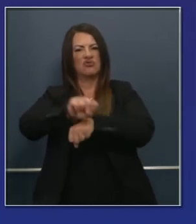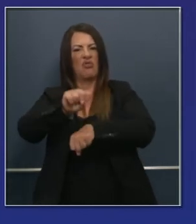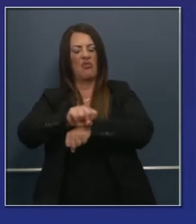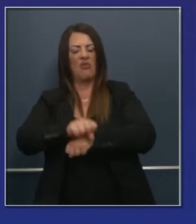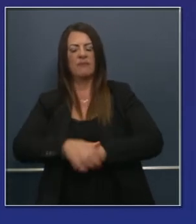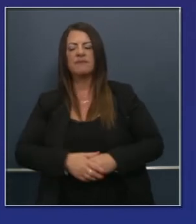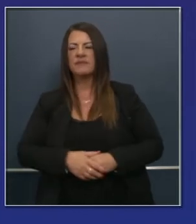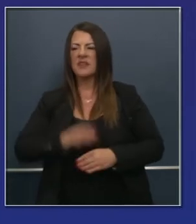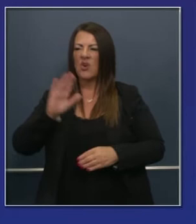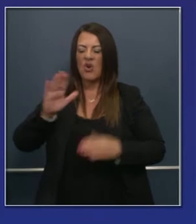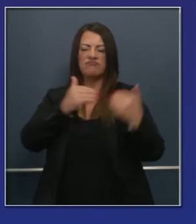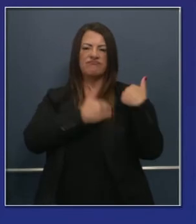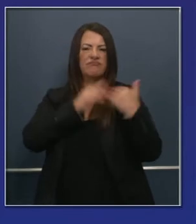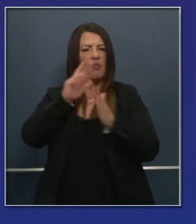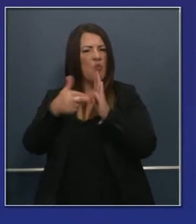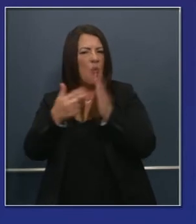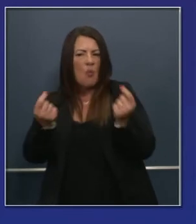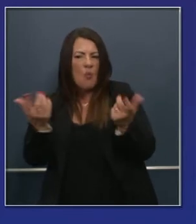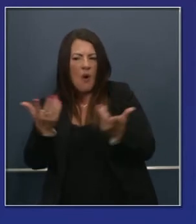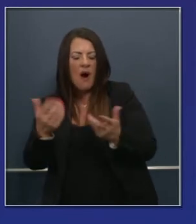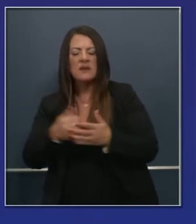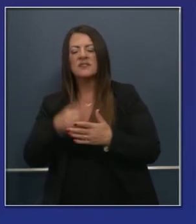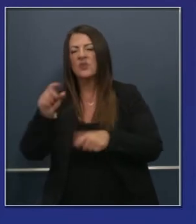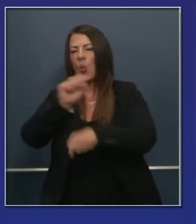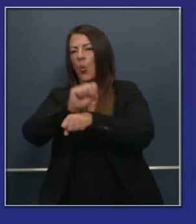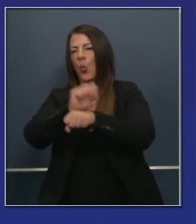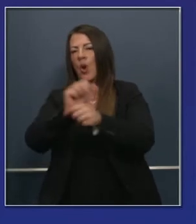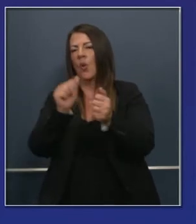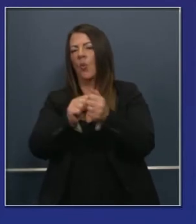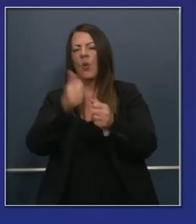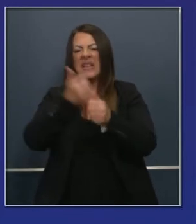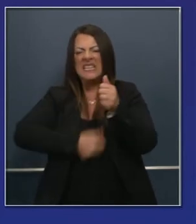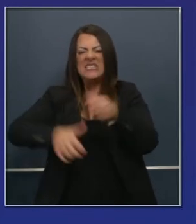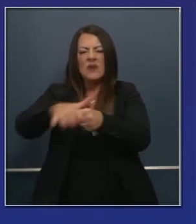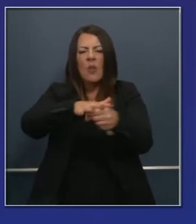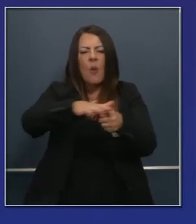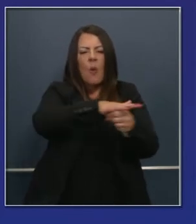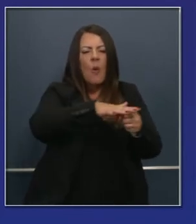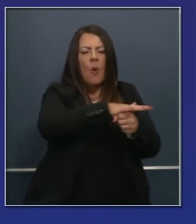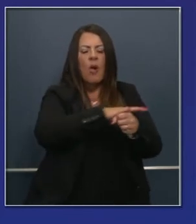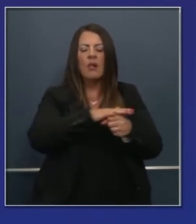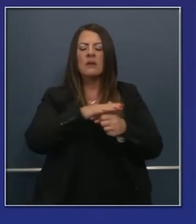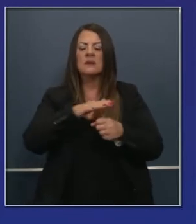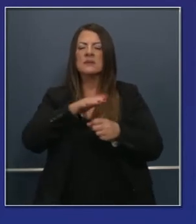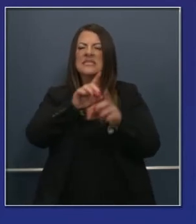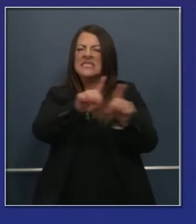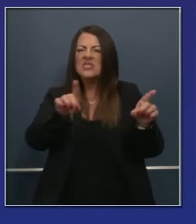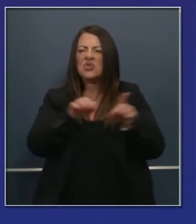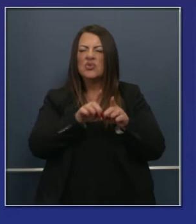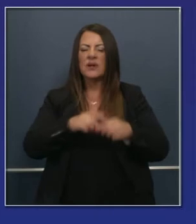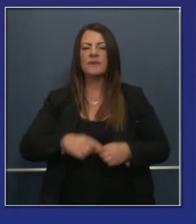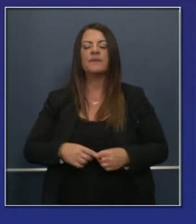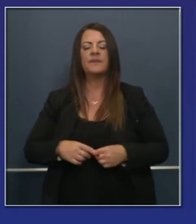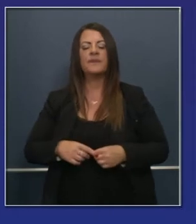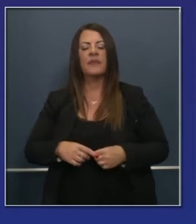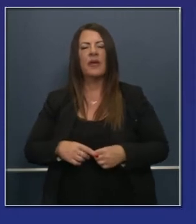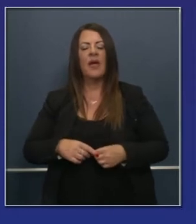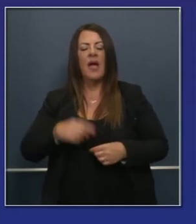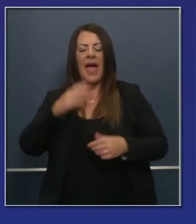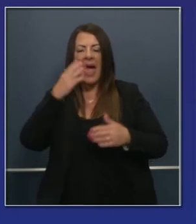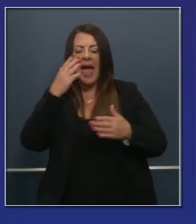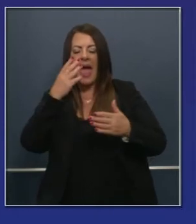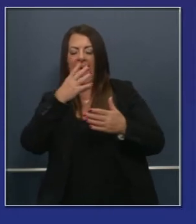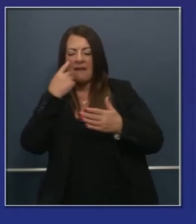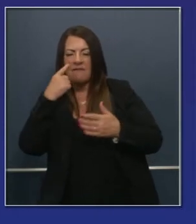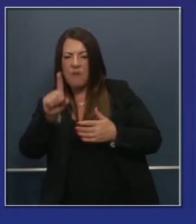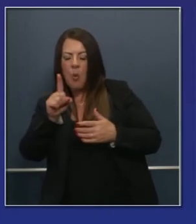posición aquí en el estado de California, pero en este papel, Linda ha estado trabajando con distritos locales en la aplicación, no de por